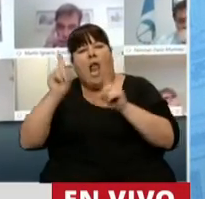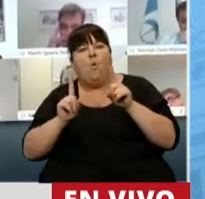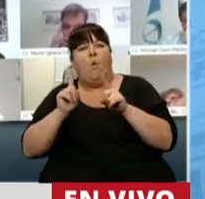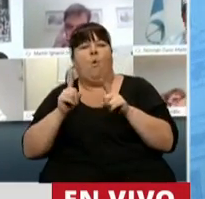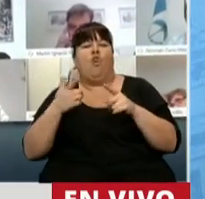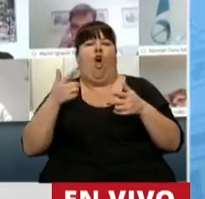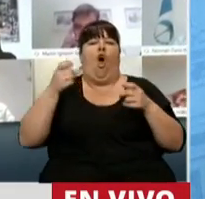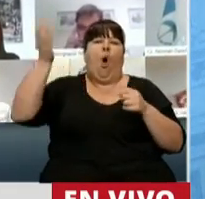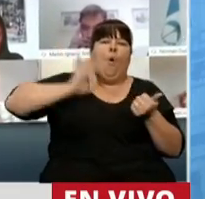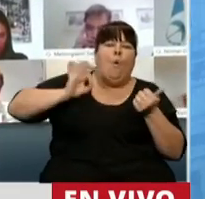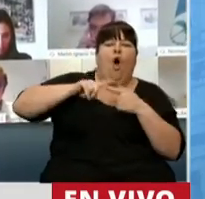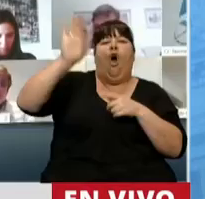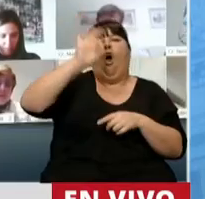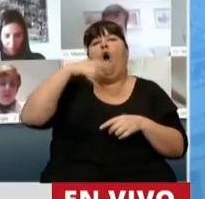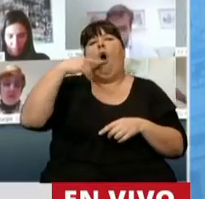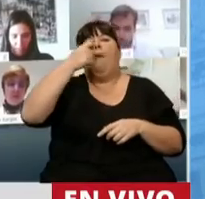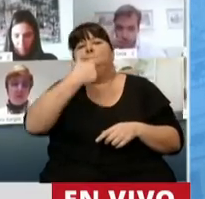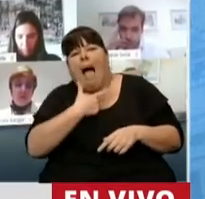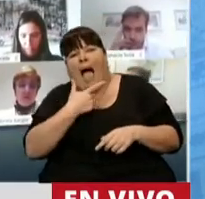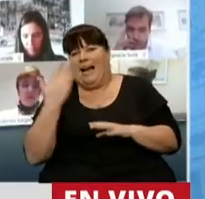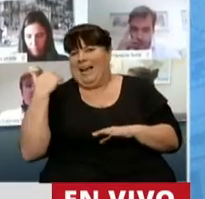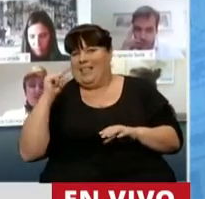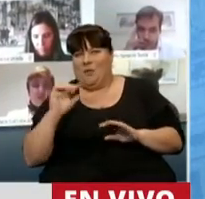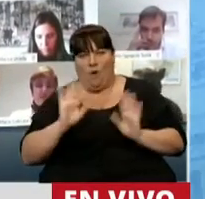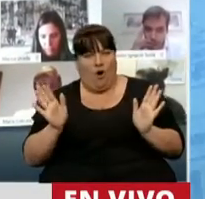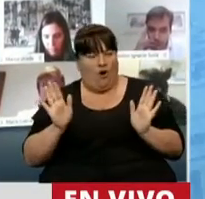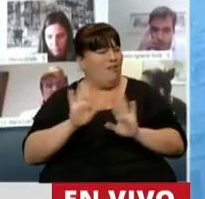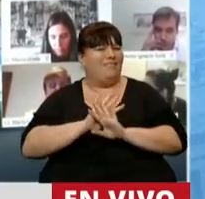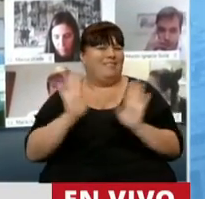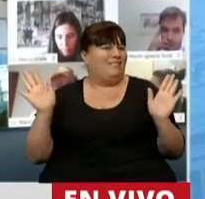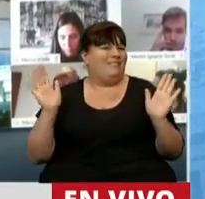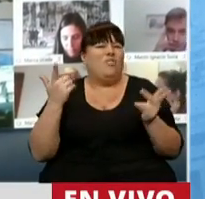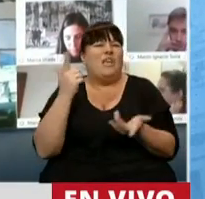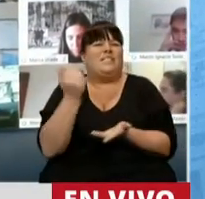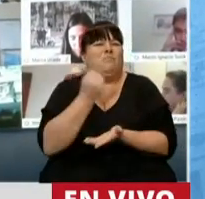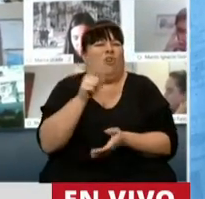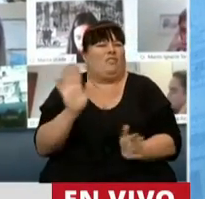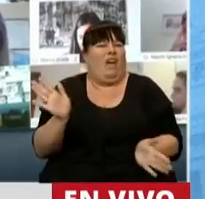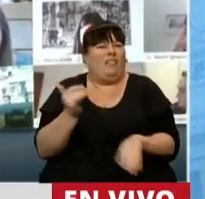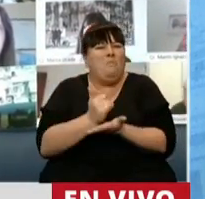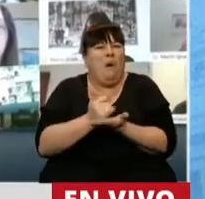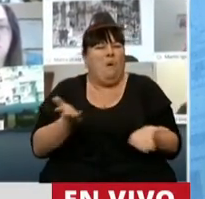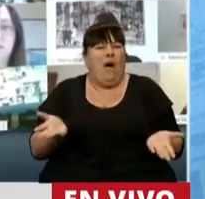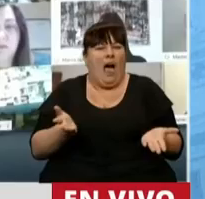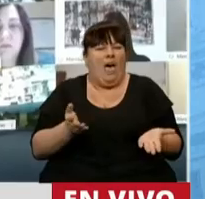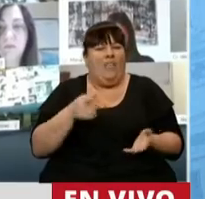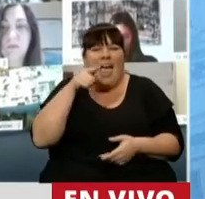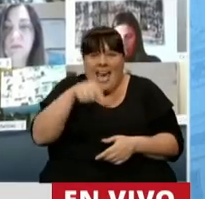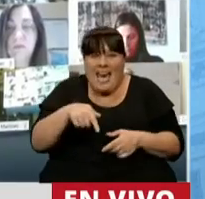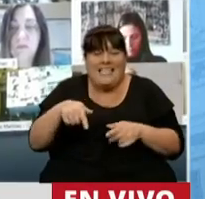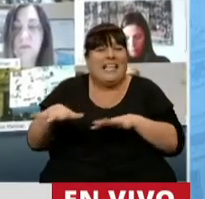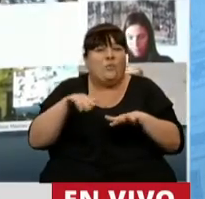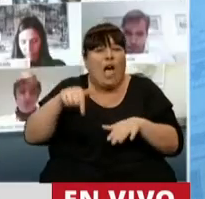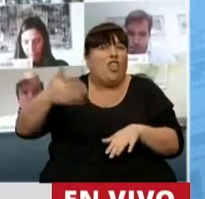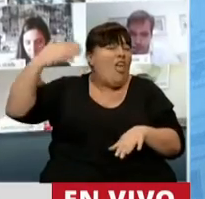tenían botas largas u otro que se llamó Mauricio Macri en el último tiempo. Es insignificante el hecho de estas